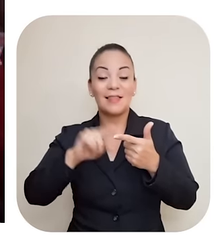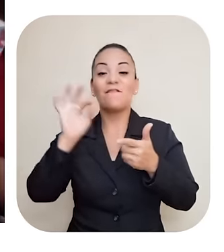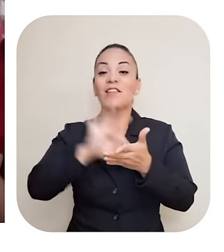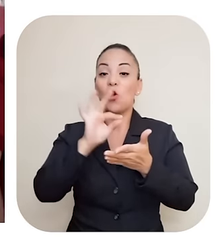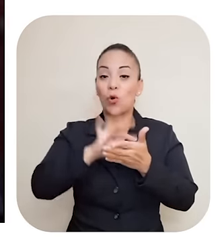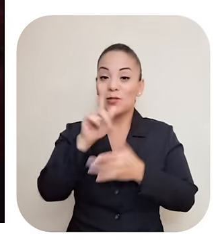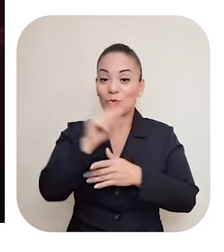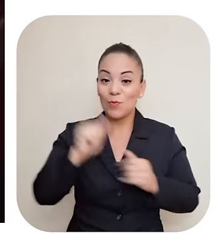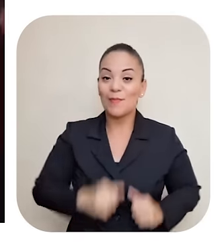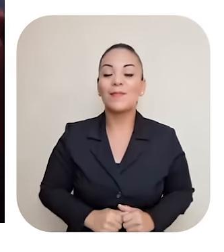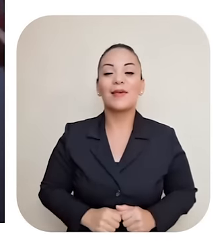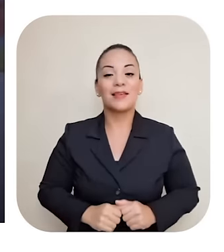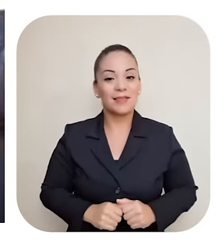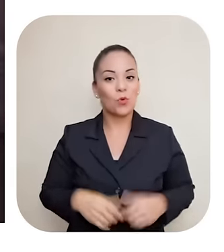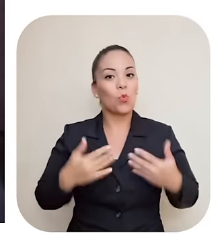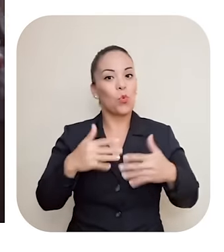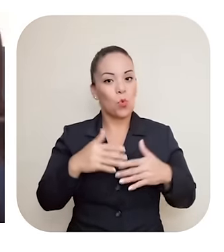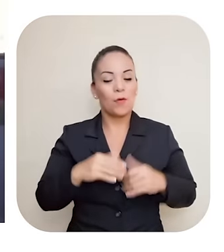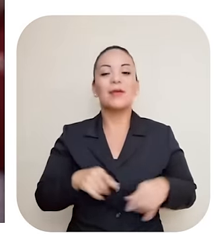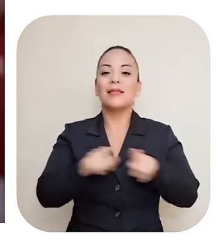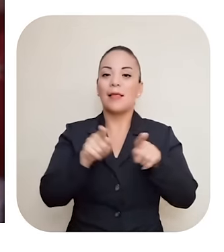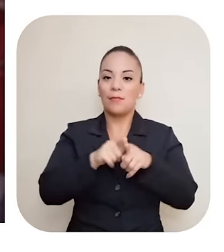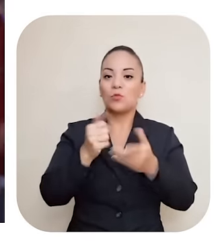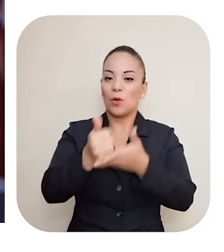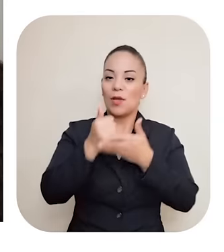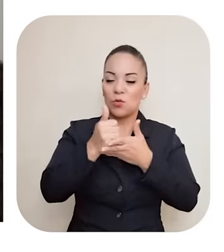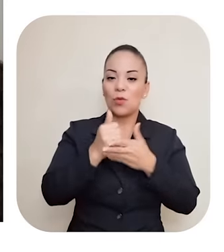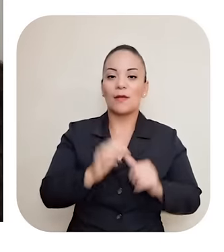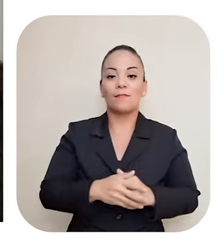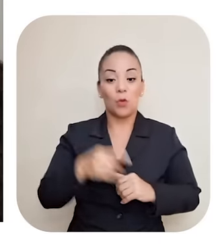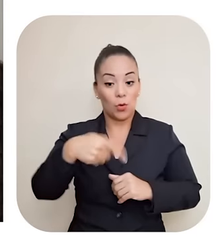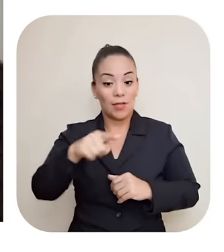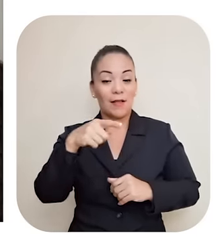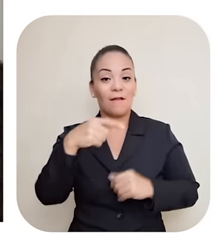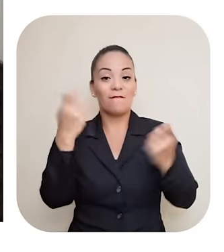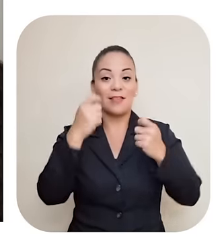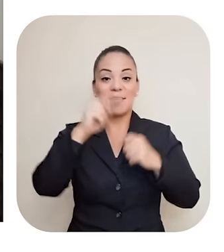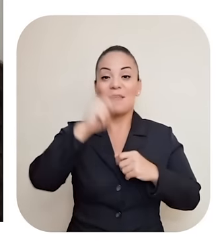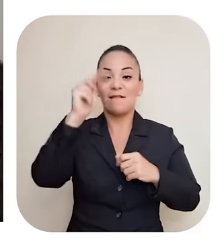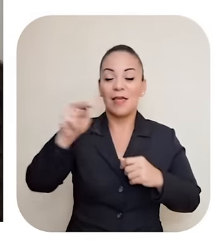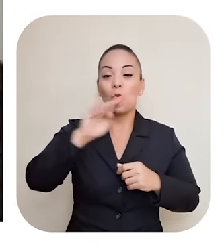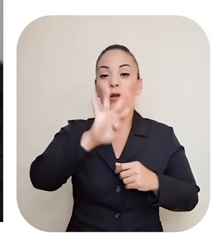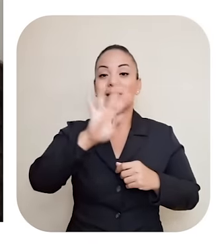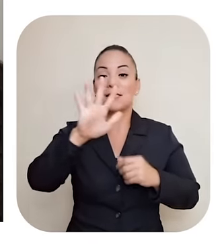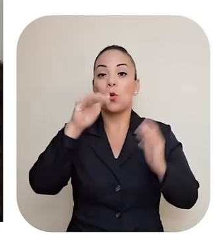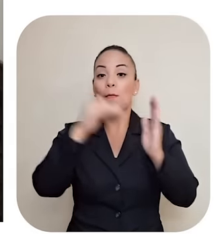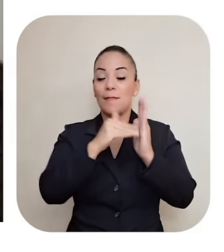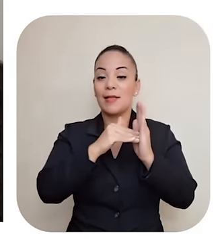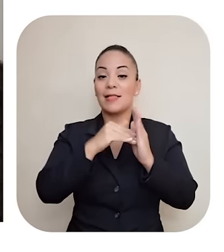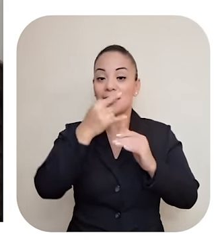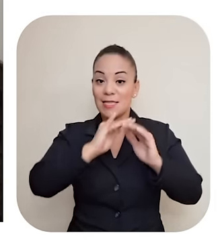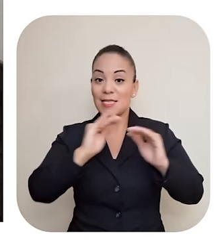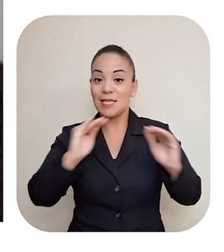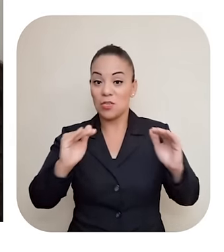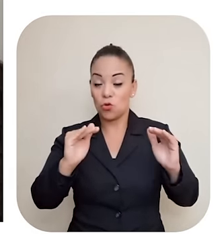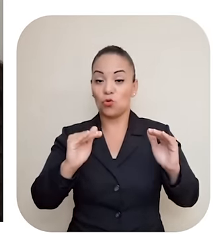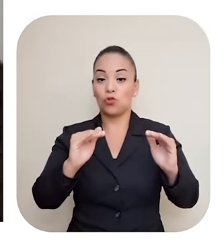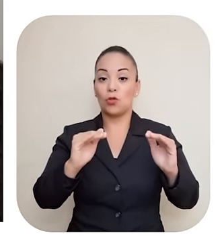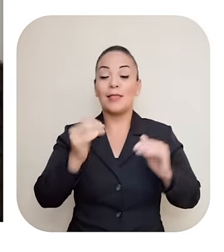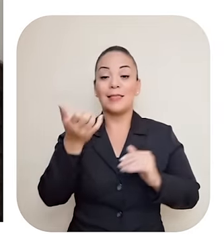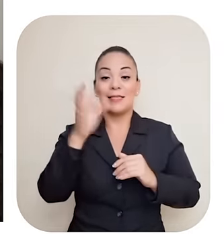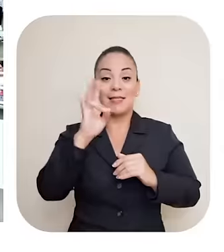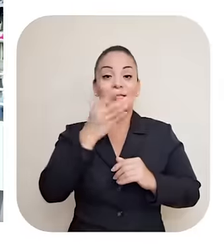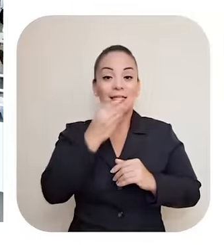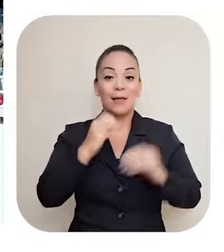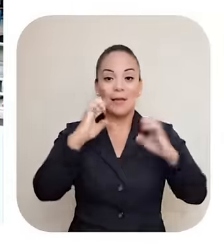ejemplo Nosotros ocupamos Por ejemplo por mes 78 toneladas de arroz por mes 65 toneladas de frijoles por mes Me da una pequeña idea Claro